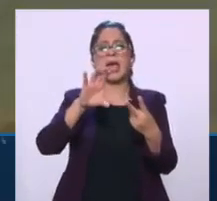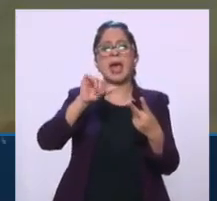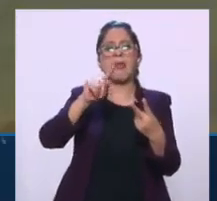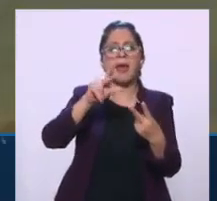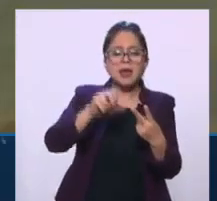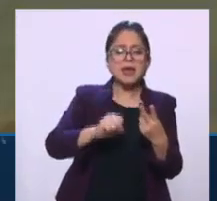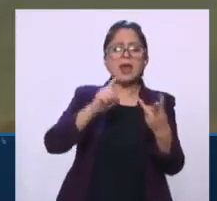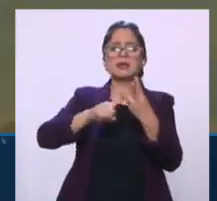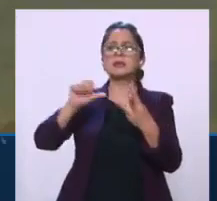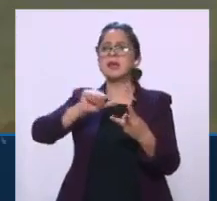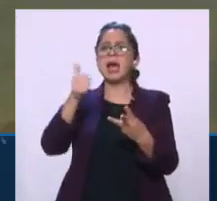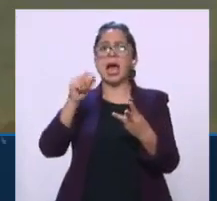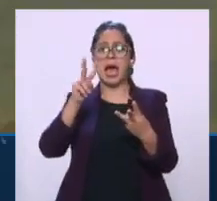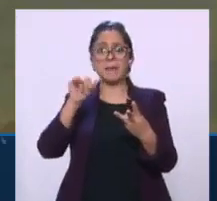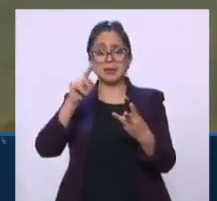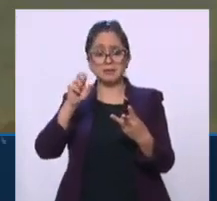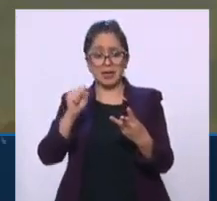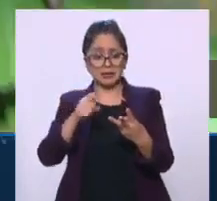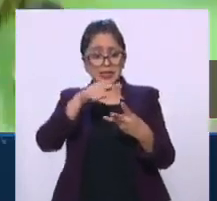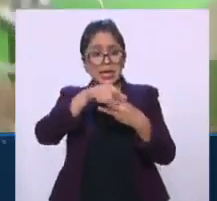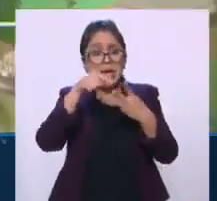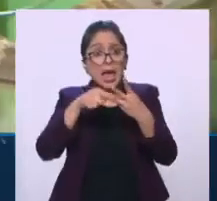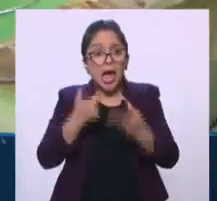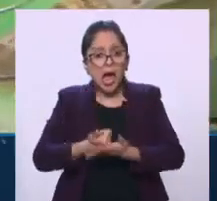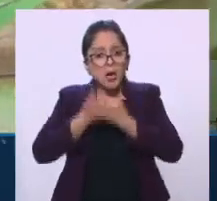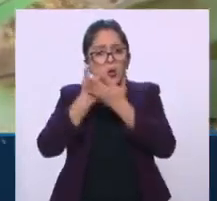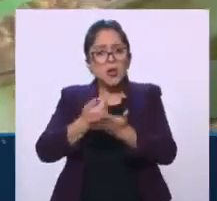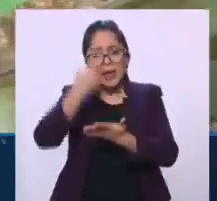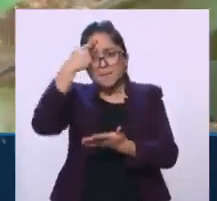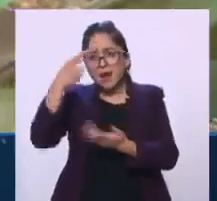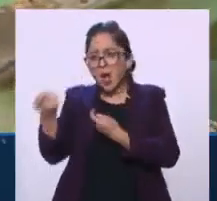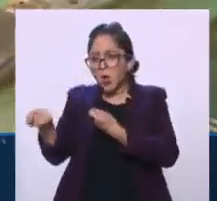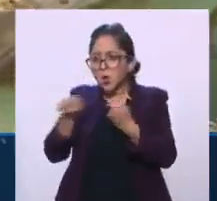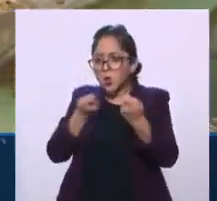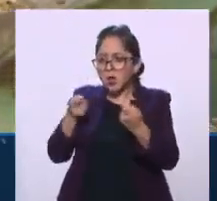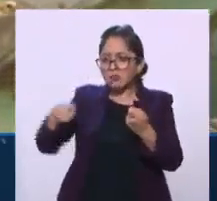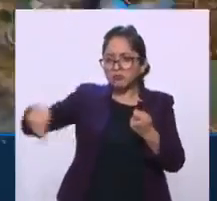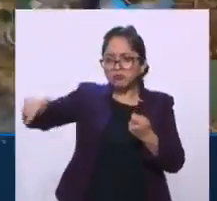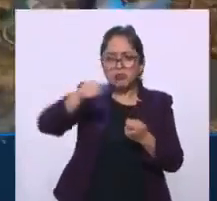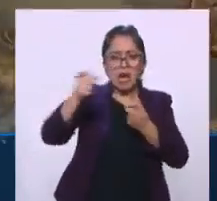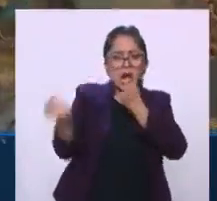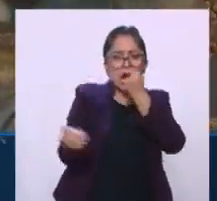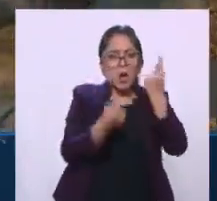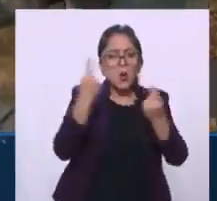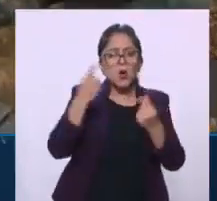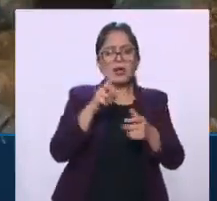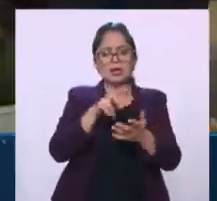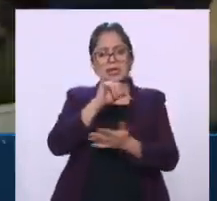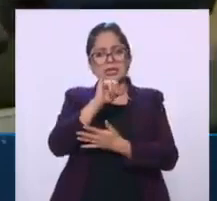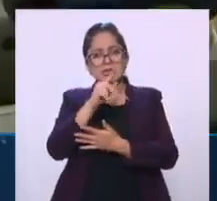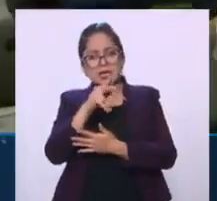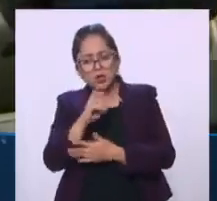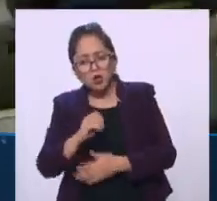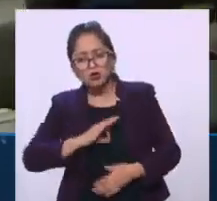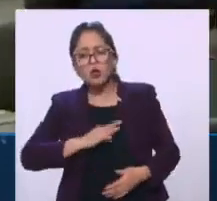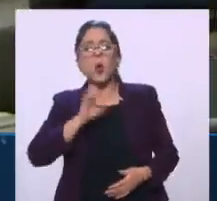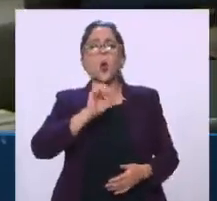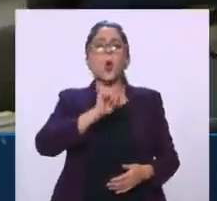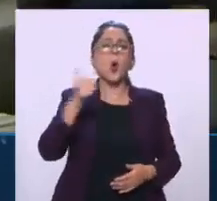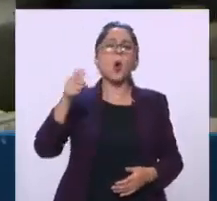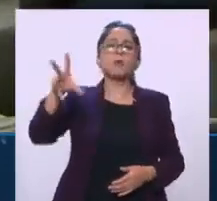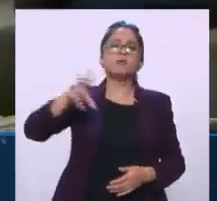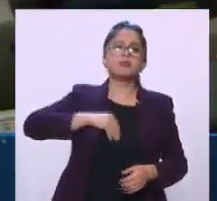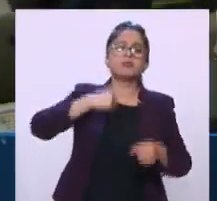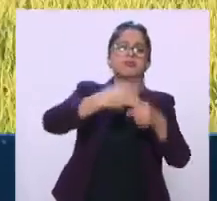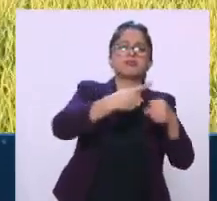avispas, que juegan un papel muy importante en el manejo y control de algunos insectos o enfermedades. Y yo creo que también